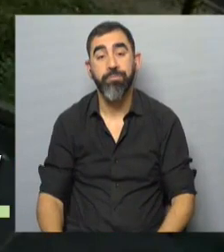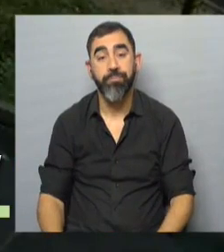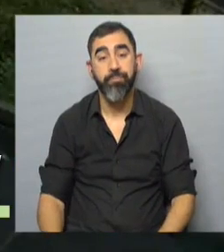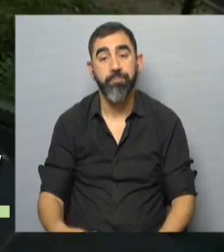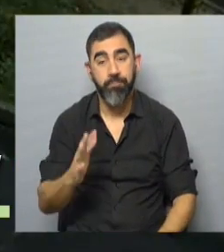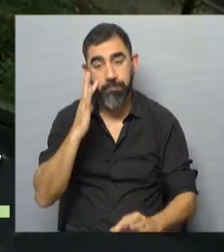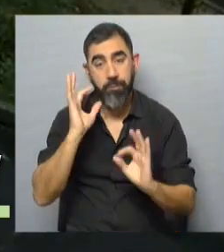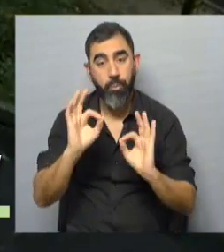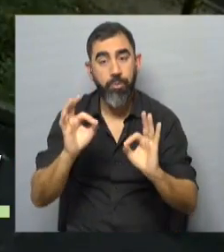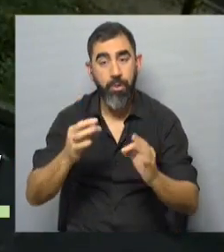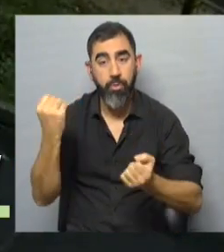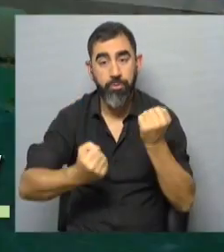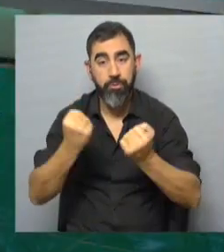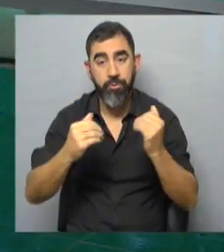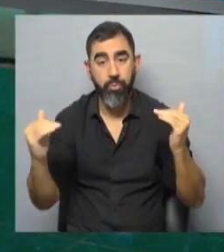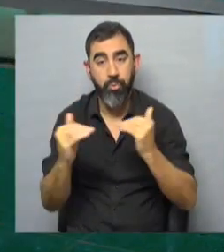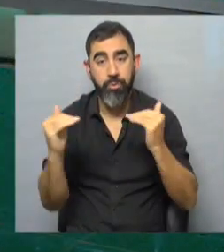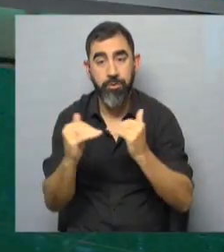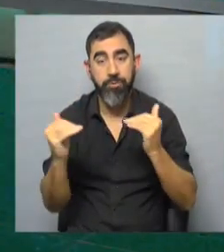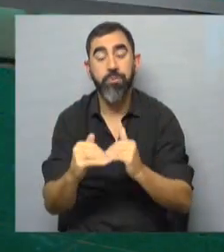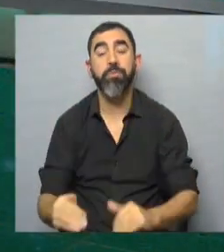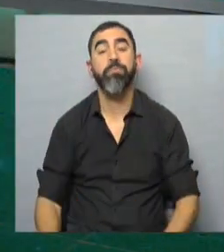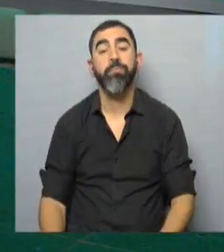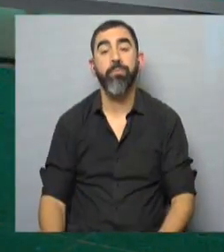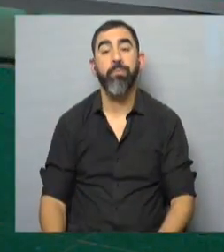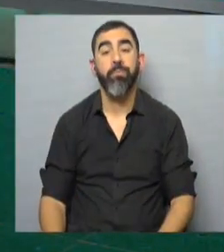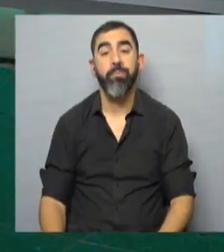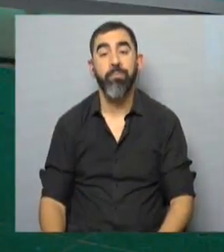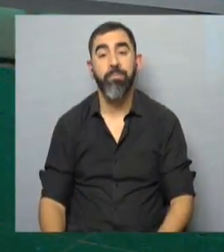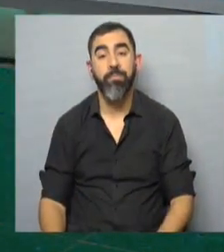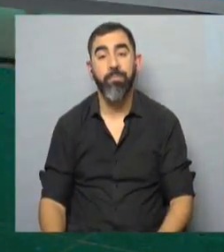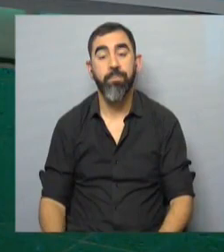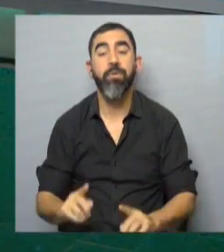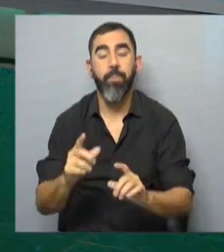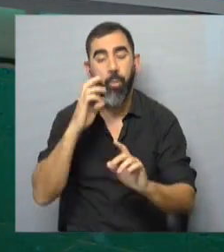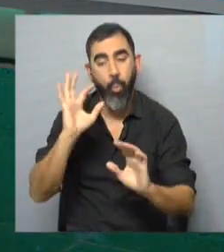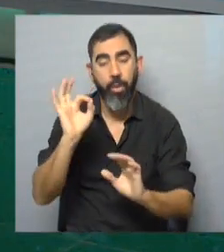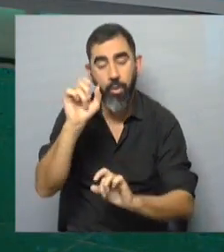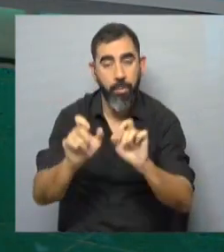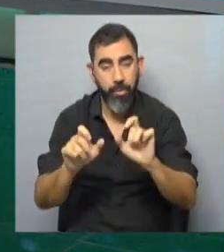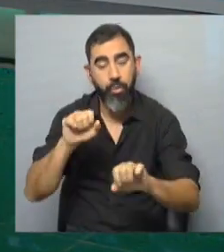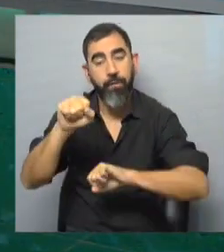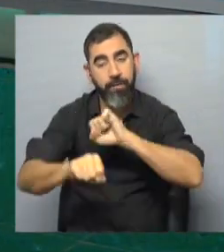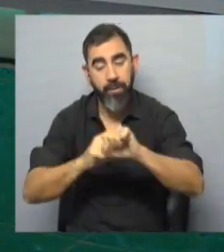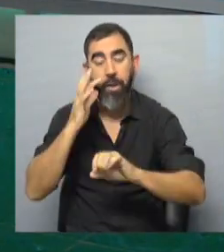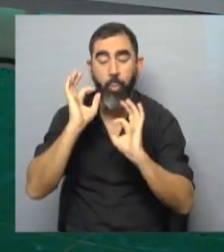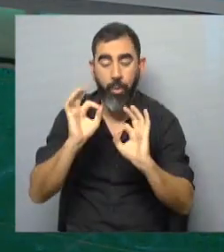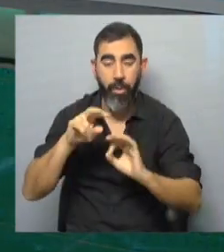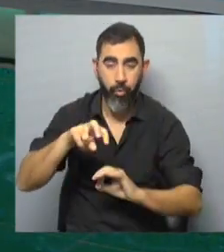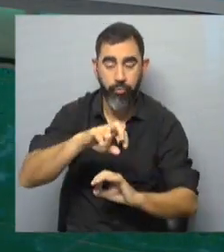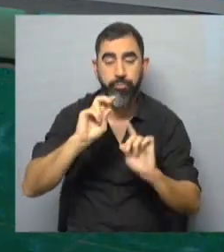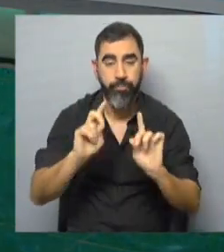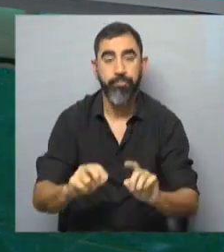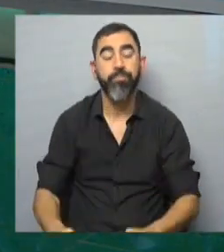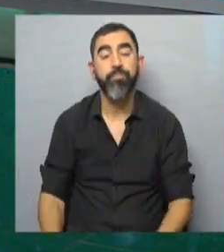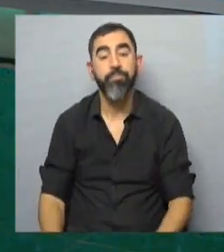así que a circular con precaución a la hora de conducir también, obviamente los peatones, mucha chiva, cuidado. Bien,